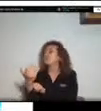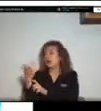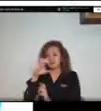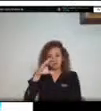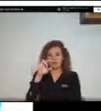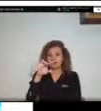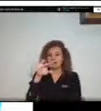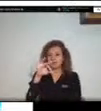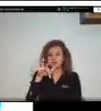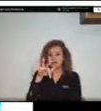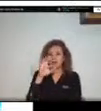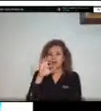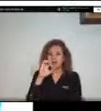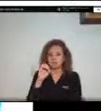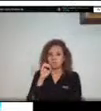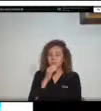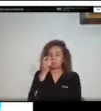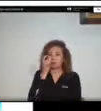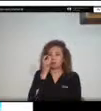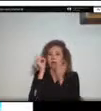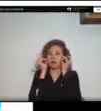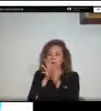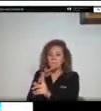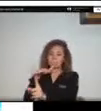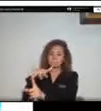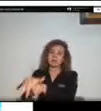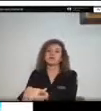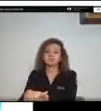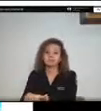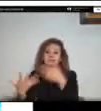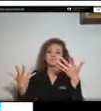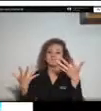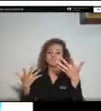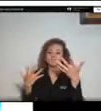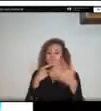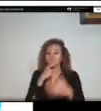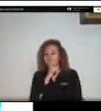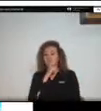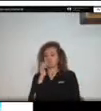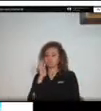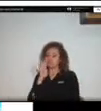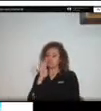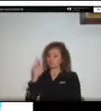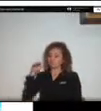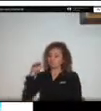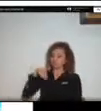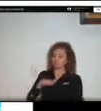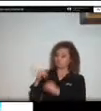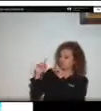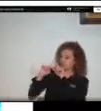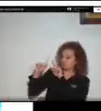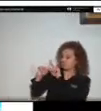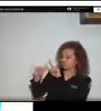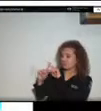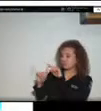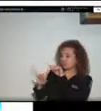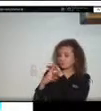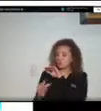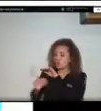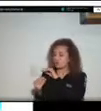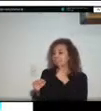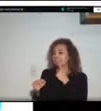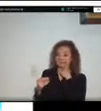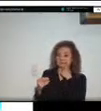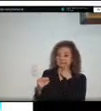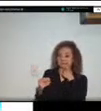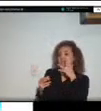esa baja diferencia topográfica entre las divisorias de drenajes crean una susceptibilidad muy alta